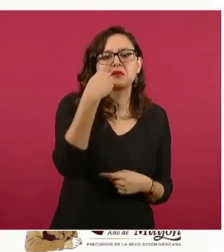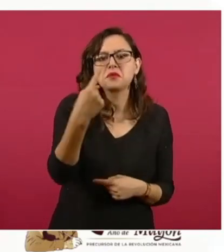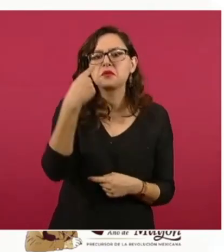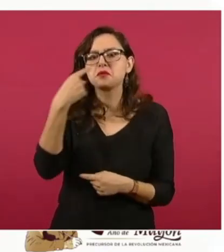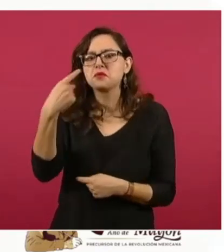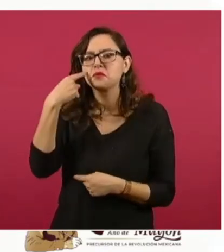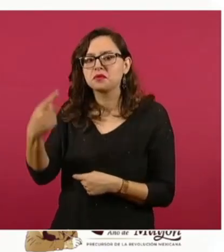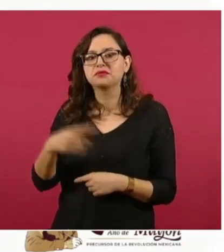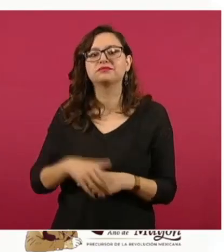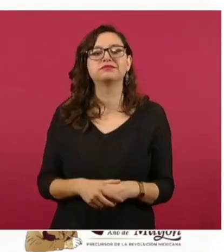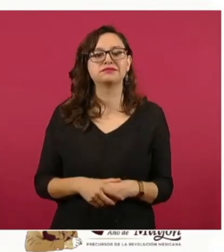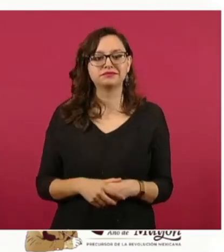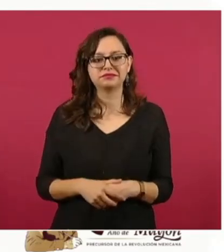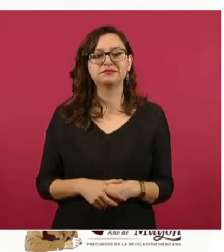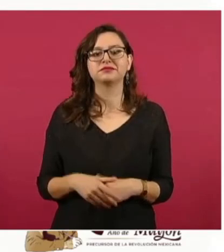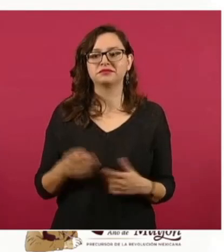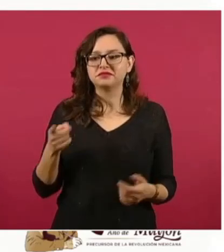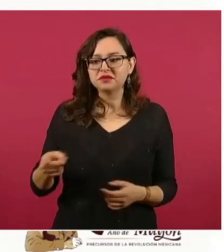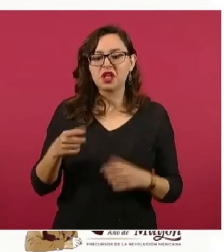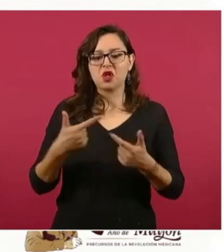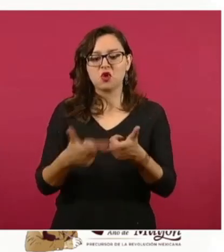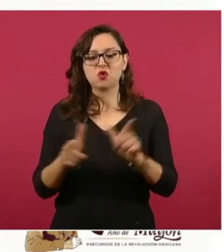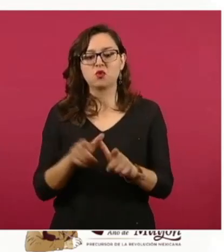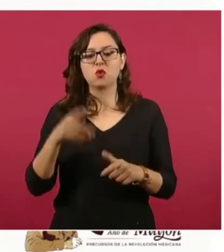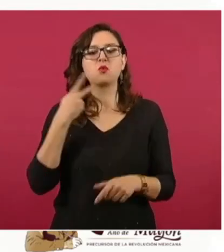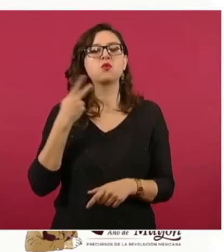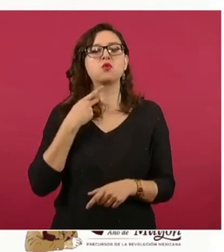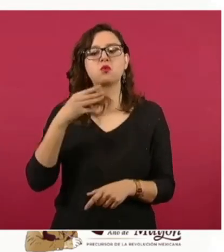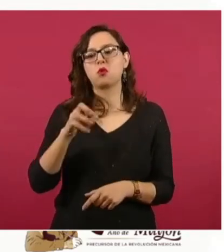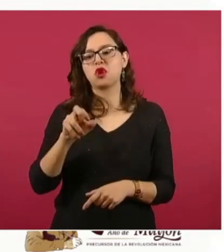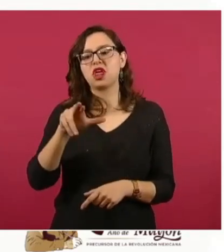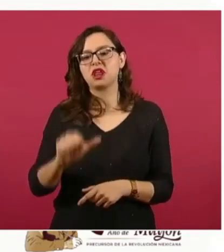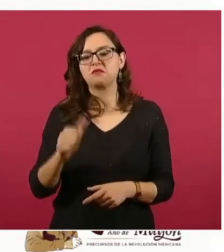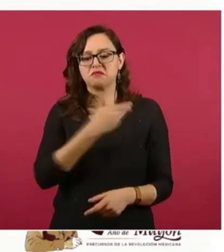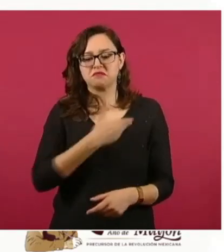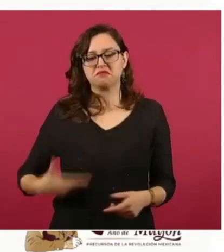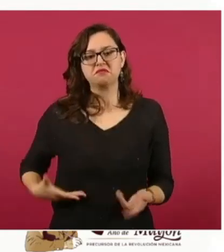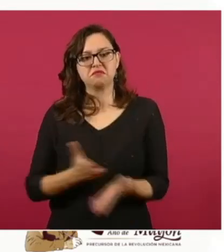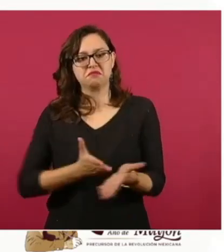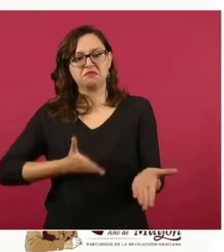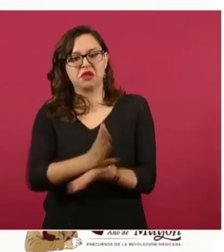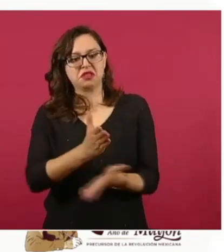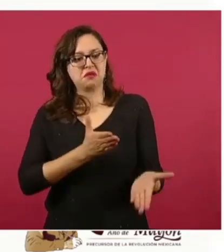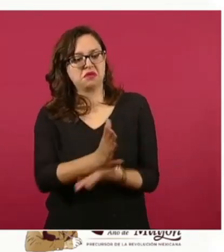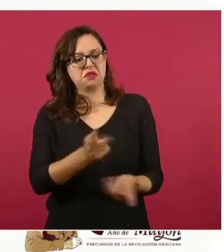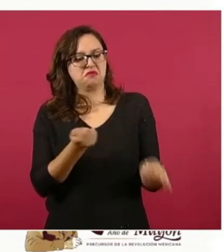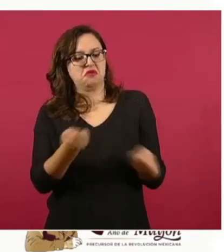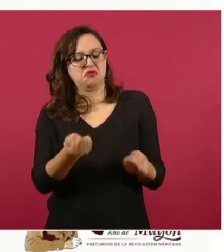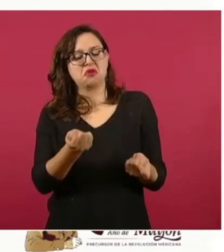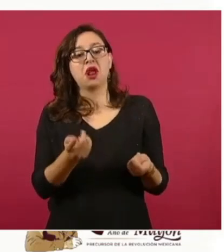Obrador violará lo que sea para mantener a Morena en el poder. O no entregará la presidencia si pierde en